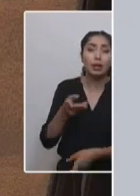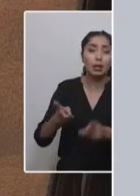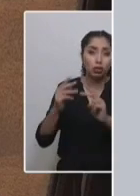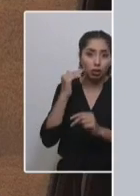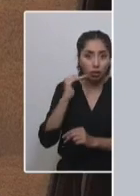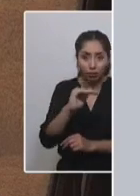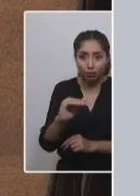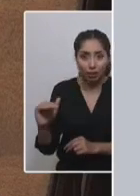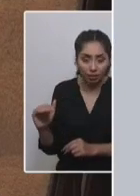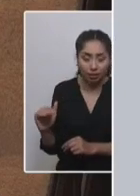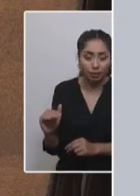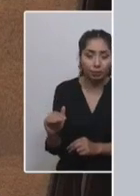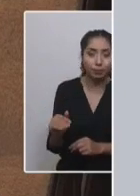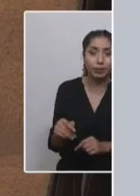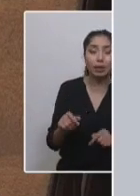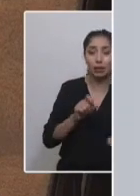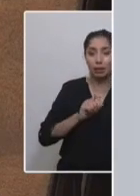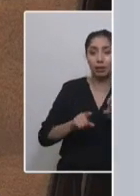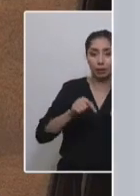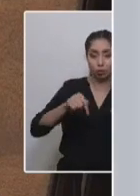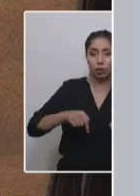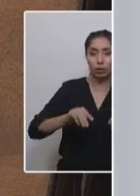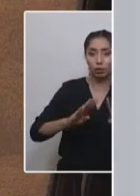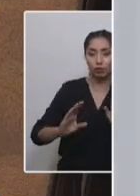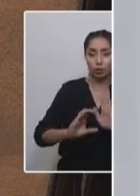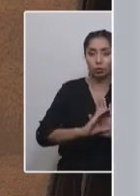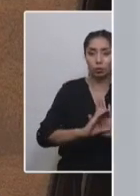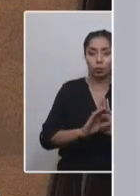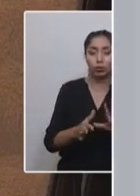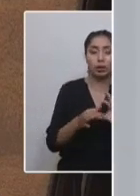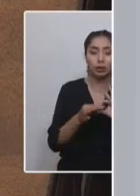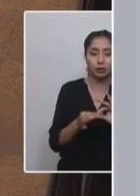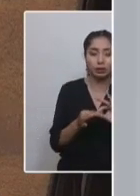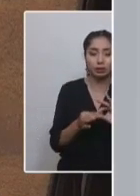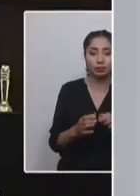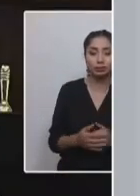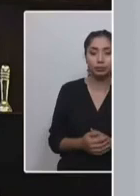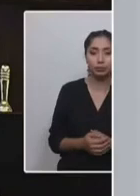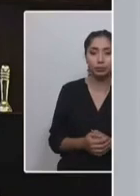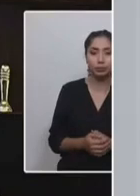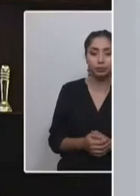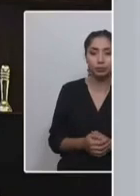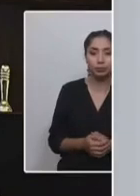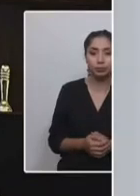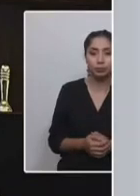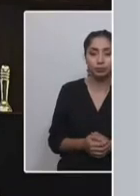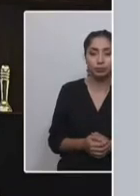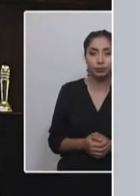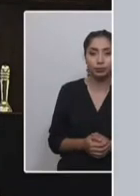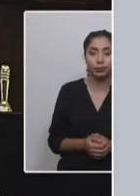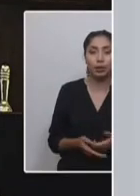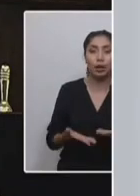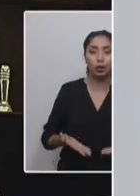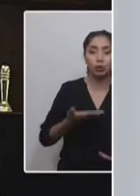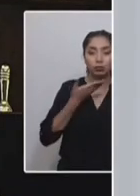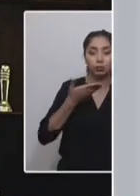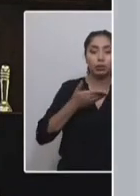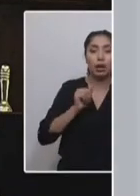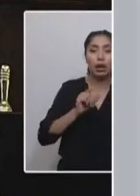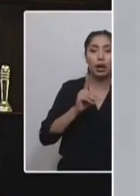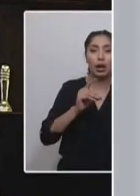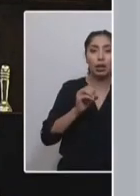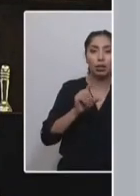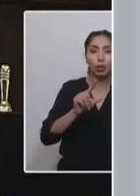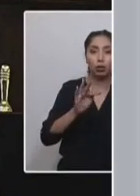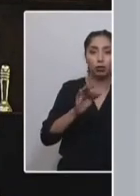para que perfeccionen la norma y vuelvan a presentarla al pleno para que el pleno la apruebe. Si el pleno la aprueba, ahí pasaría a la discusión en particular. Pero